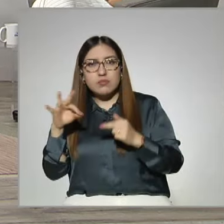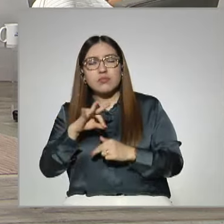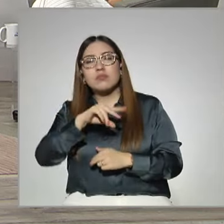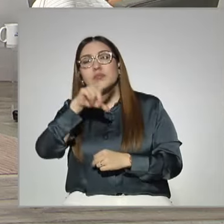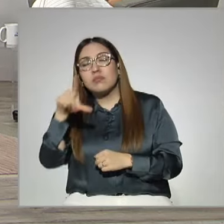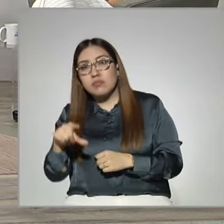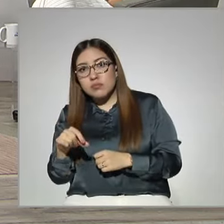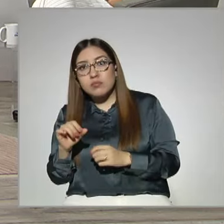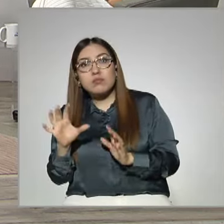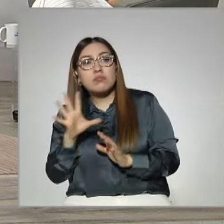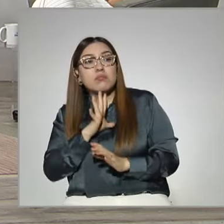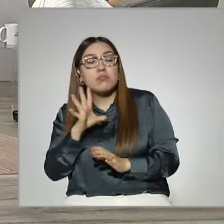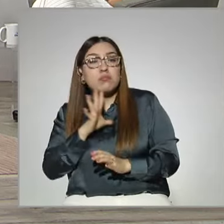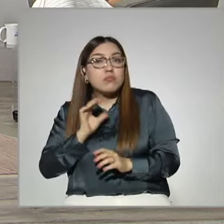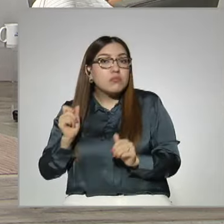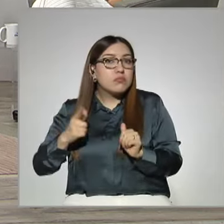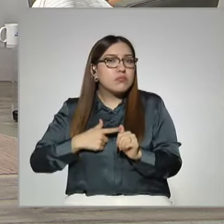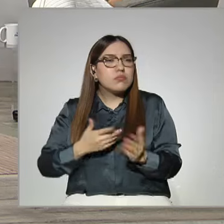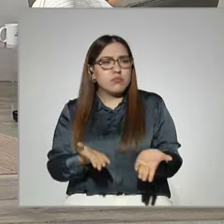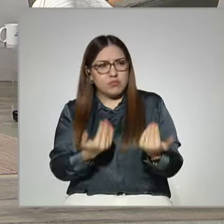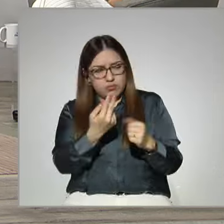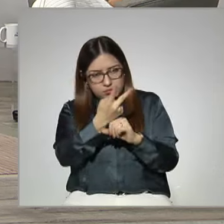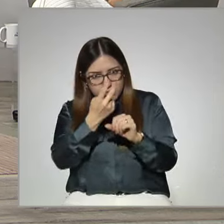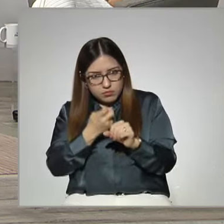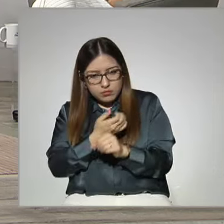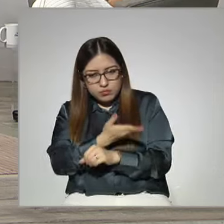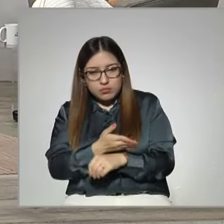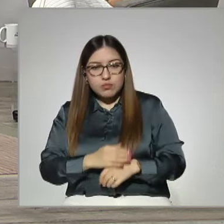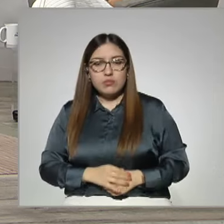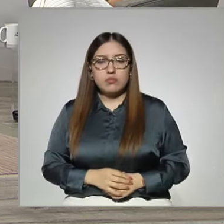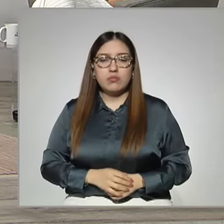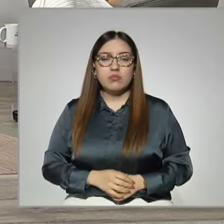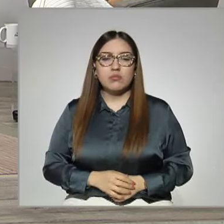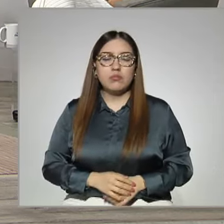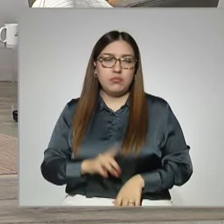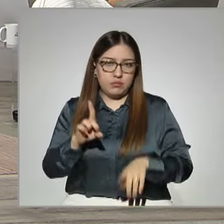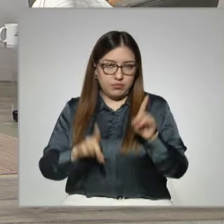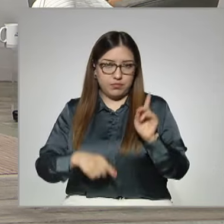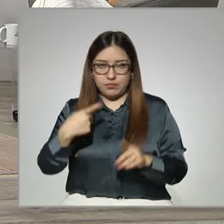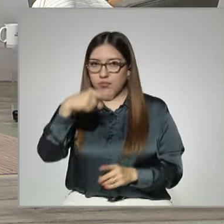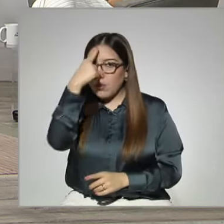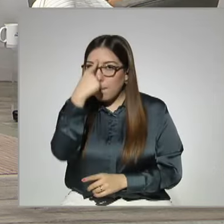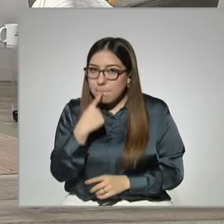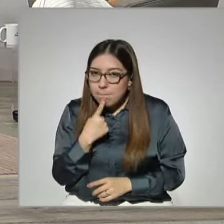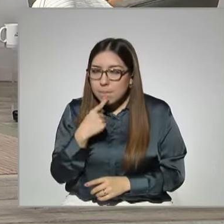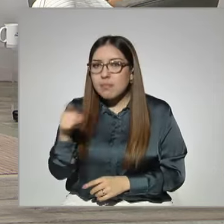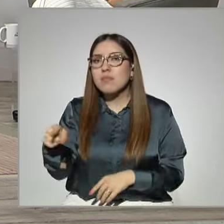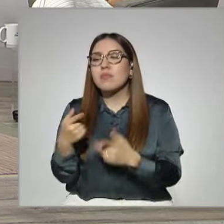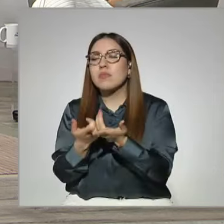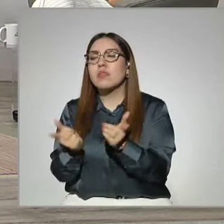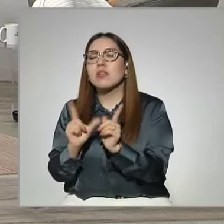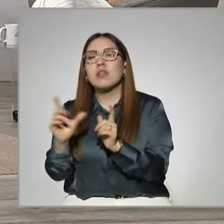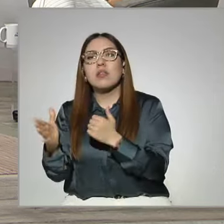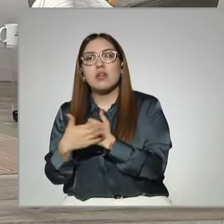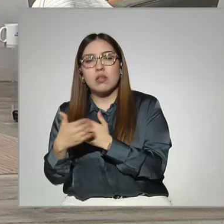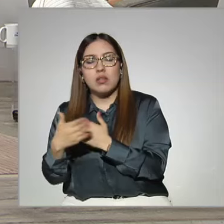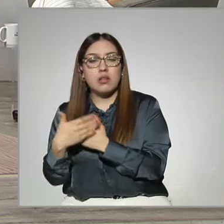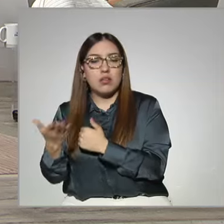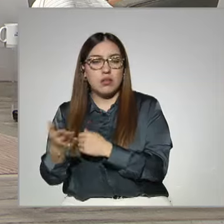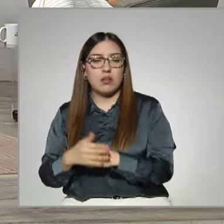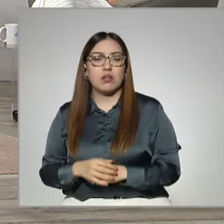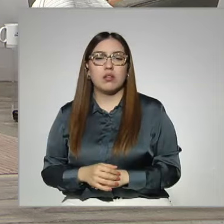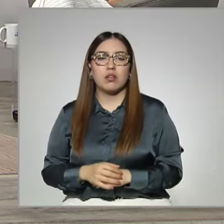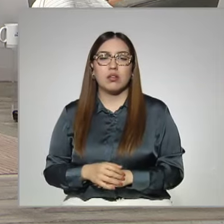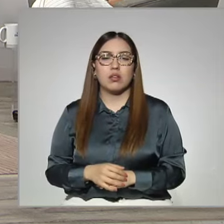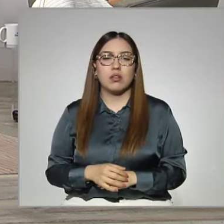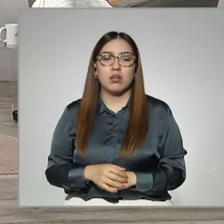posibilidad abierta, pues invitamos, dependiendo su perfil, etc., el grupo que se abra. Perfecto, muchas